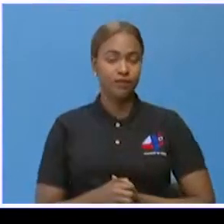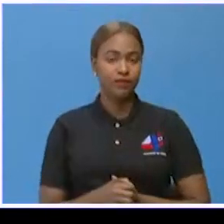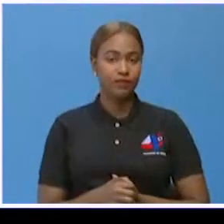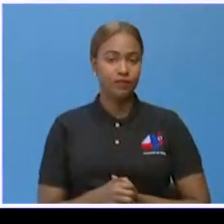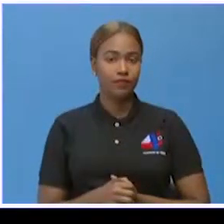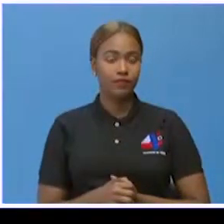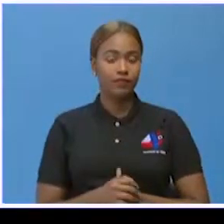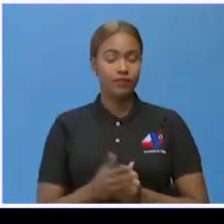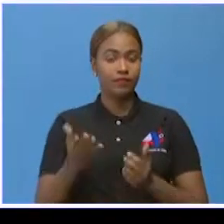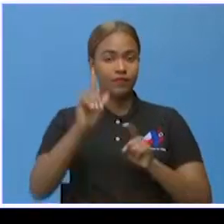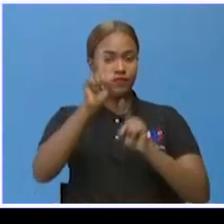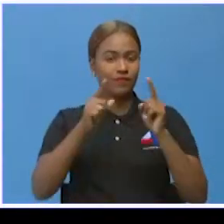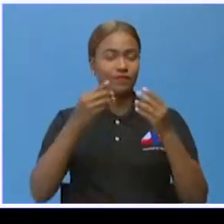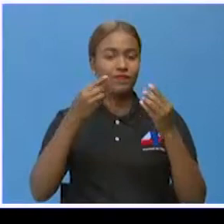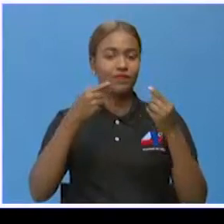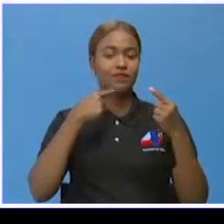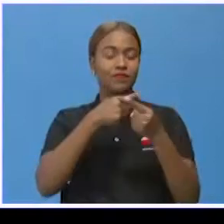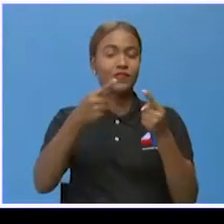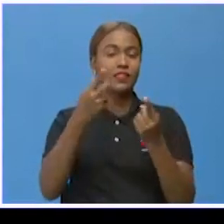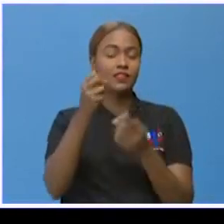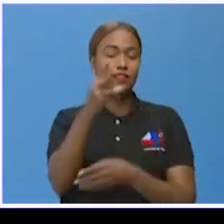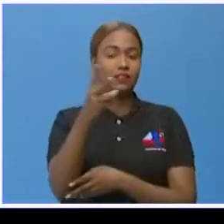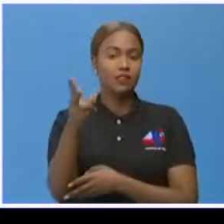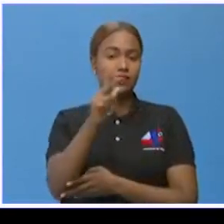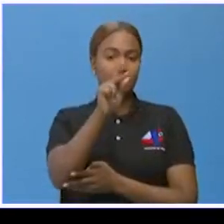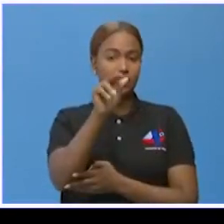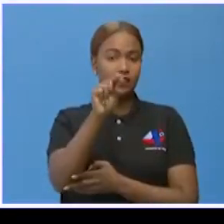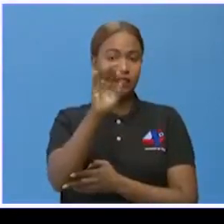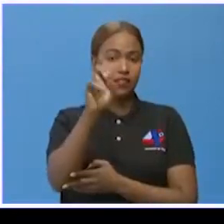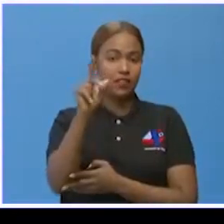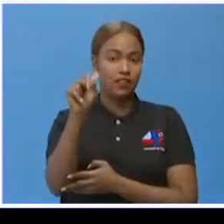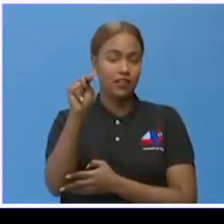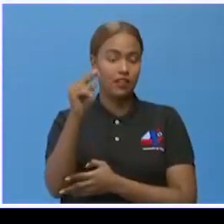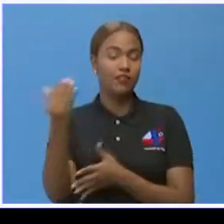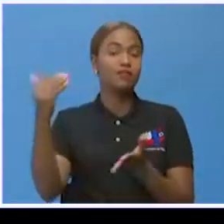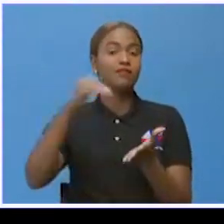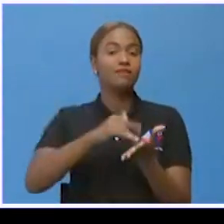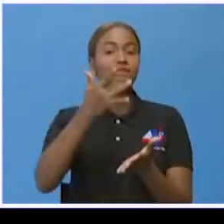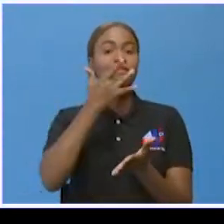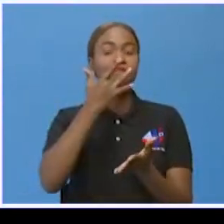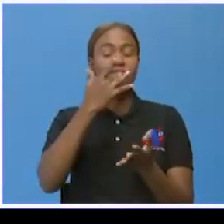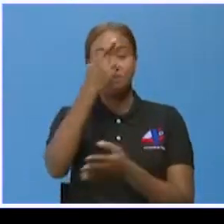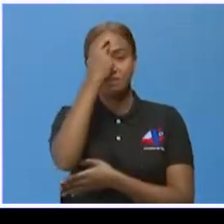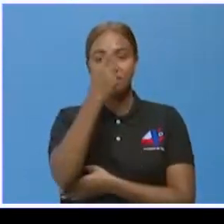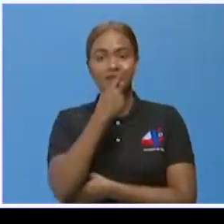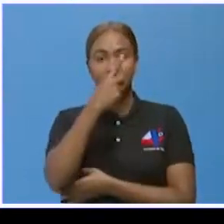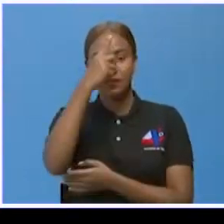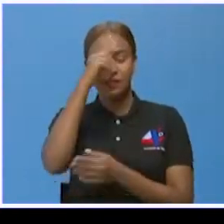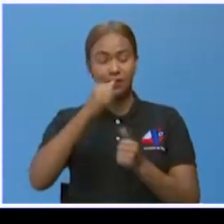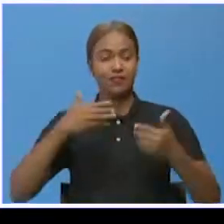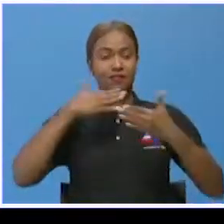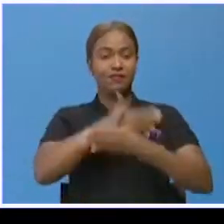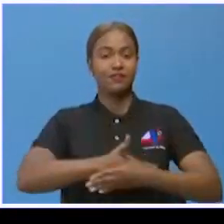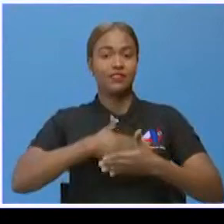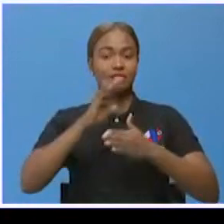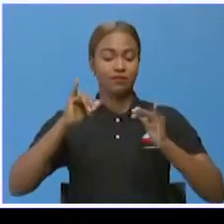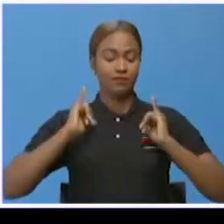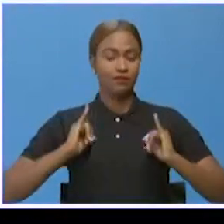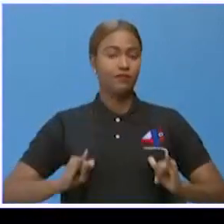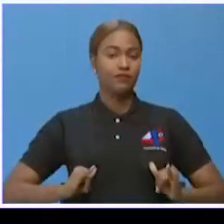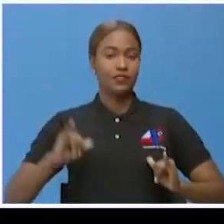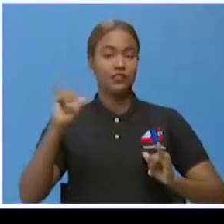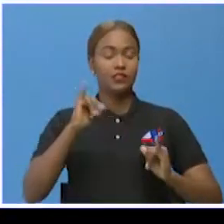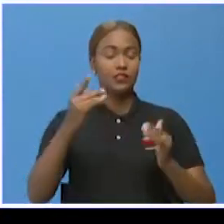La estrella de la televisión y las redes sociales, Kim Kardashian, volvió a escoger la República Dominicana para disfrutar de sus vacaciones